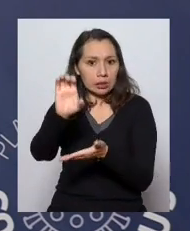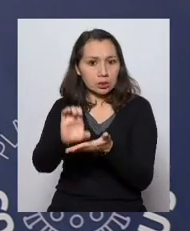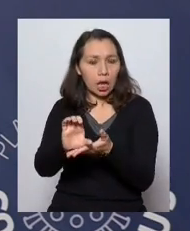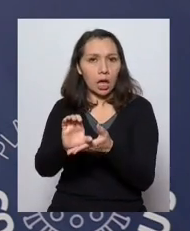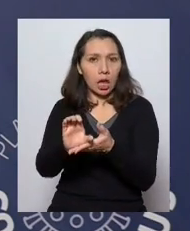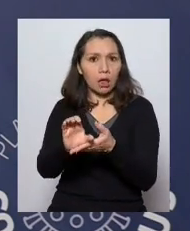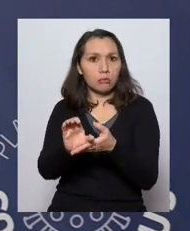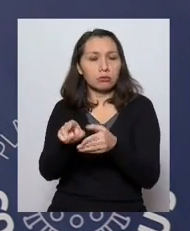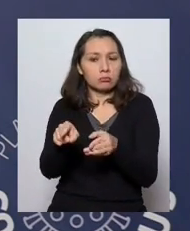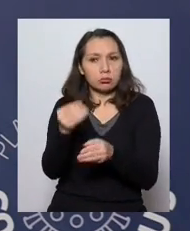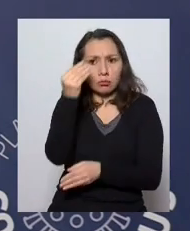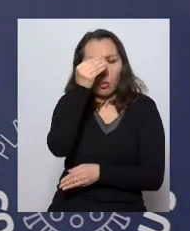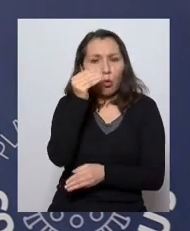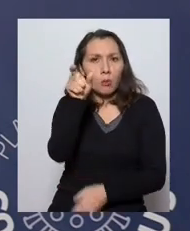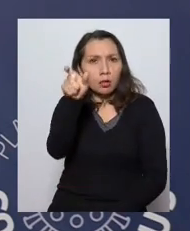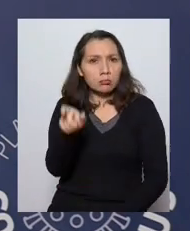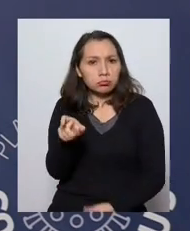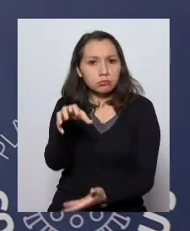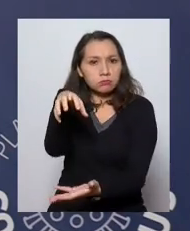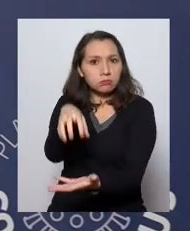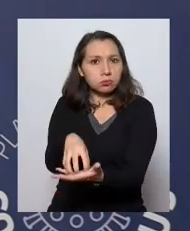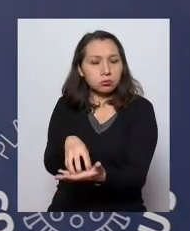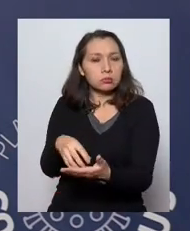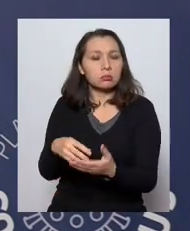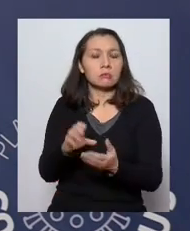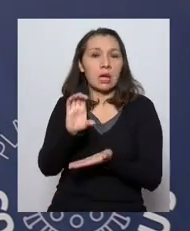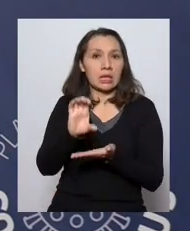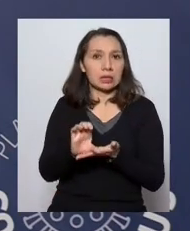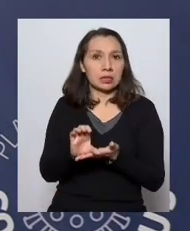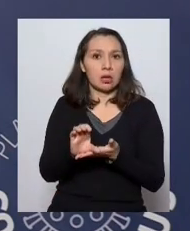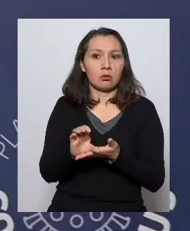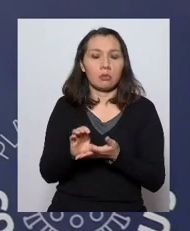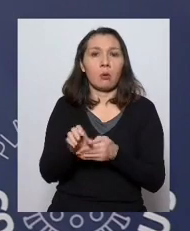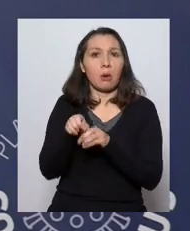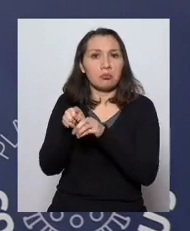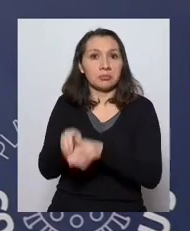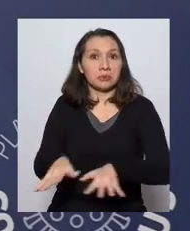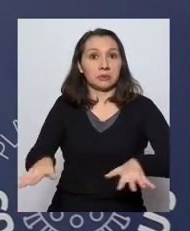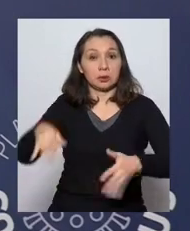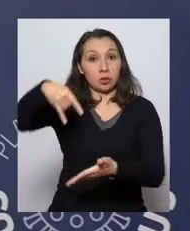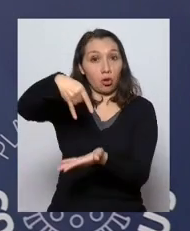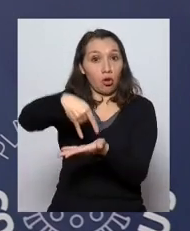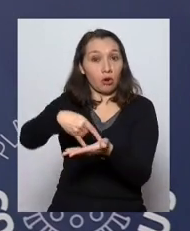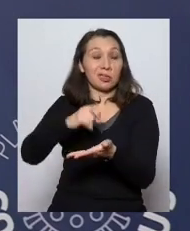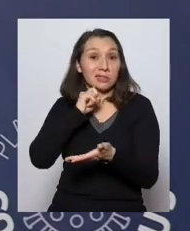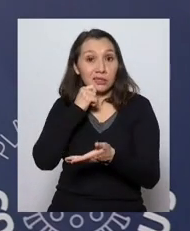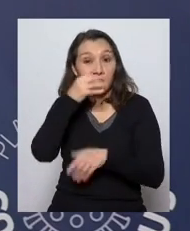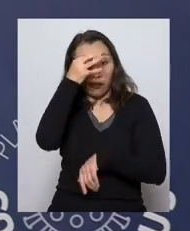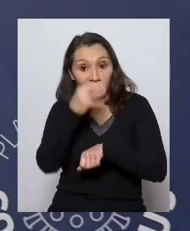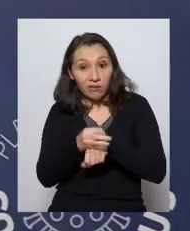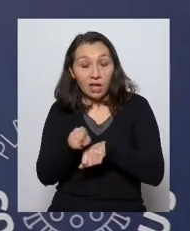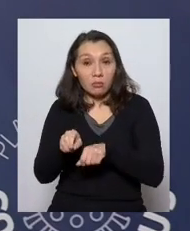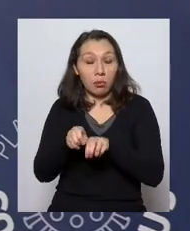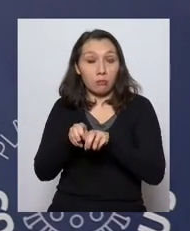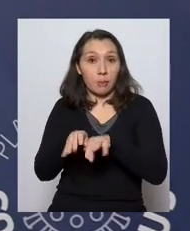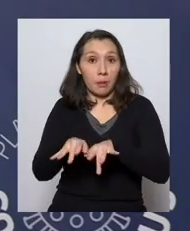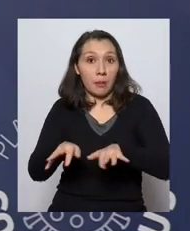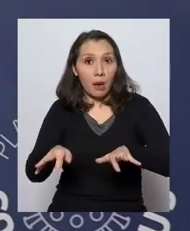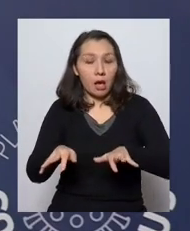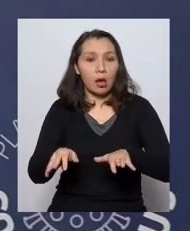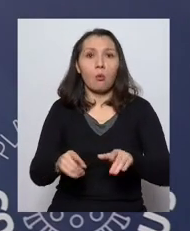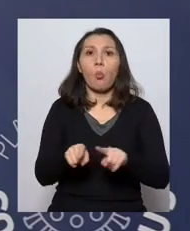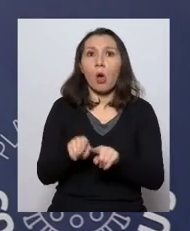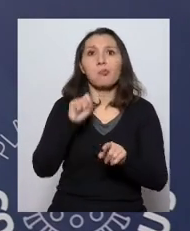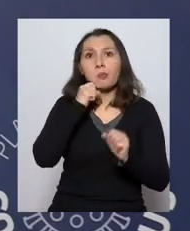y nos preocupa que sea un organismo del estado porque un brote en el congreso se trata de un